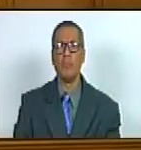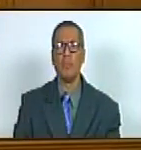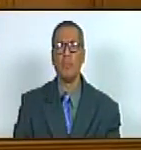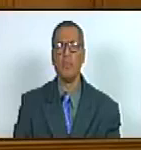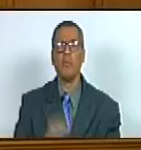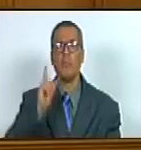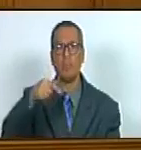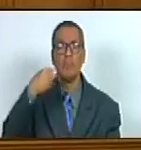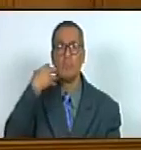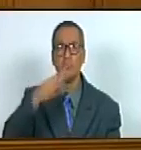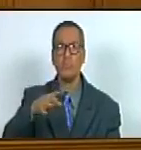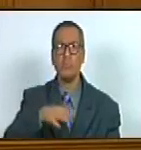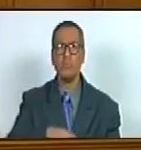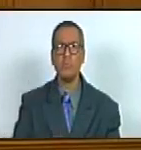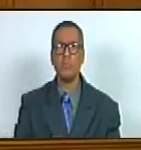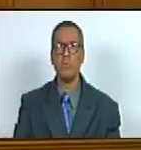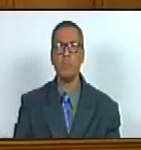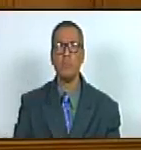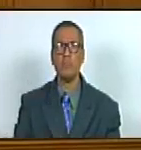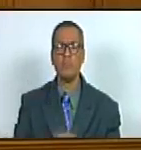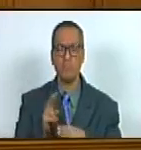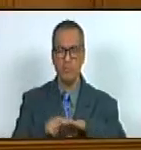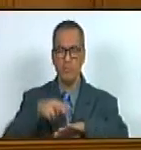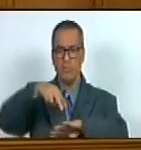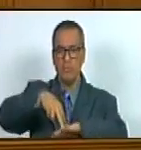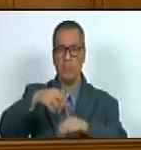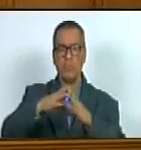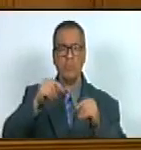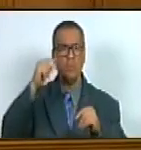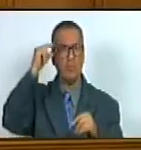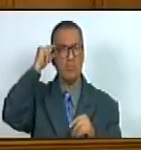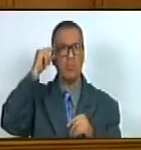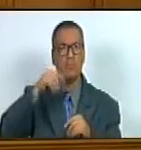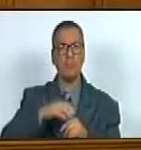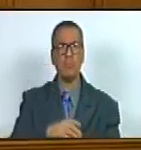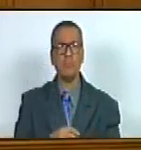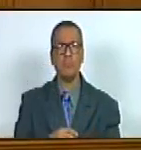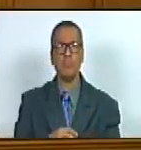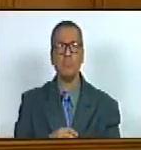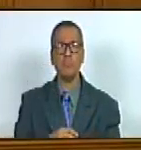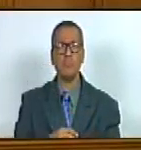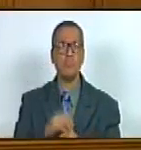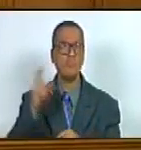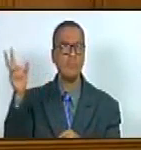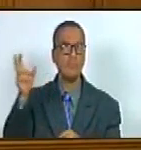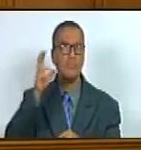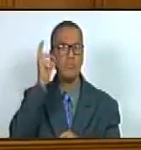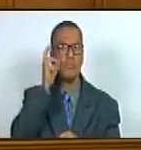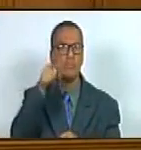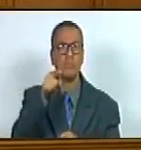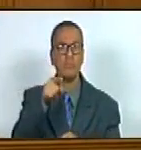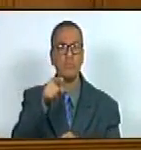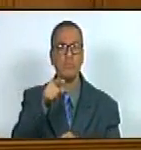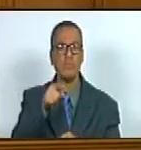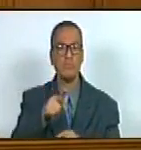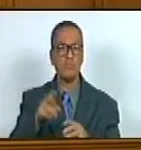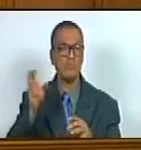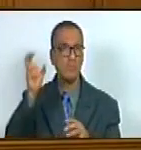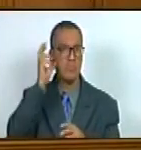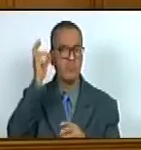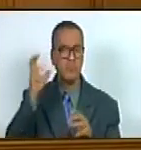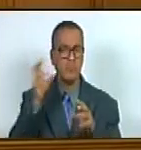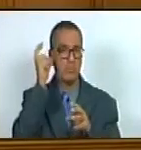horroroso también es pararse todos los días y escuchar en su programa radial